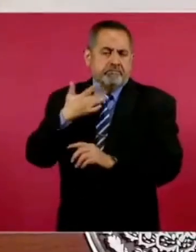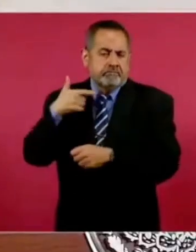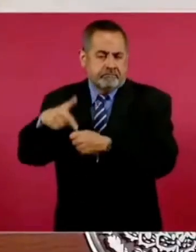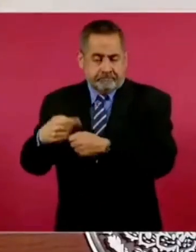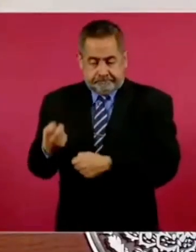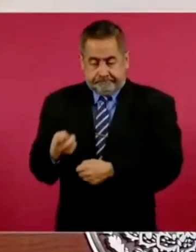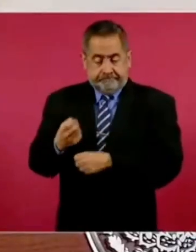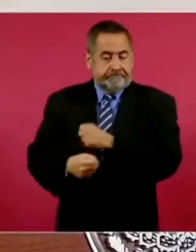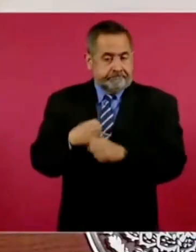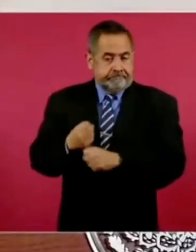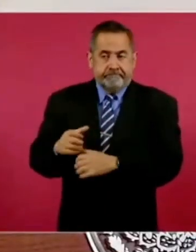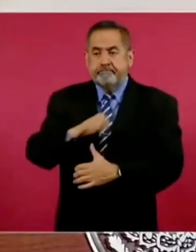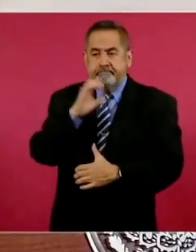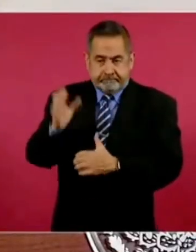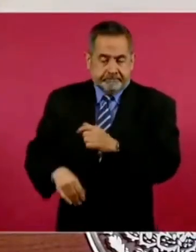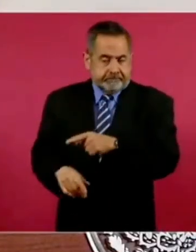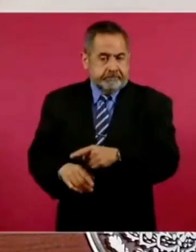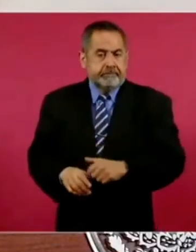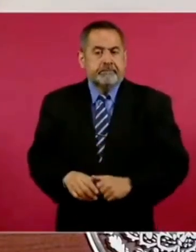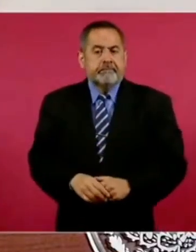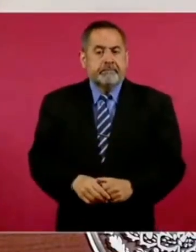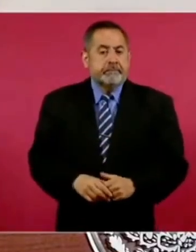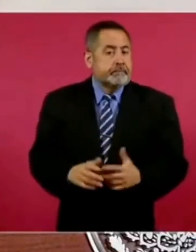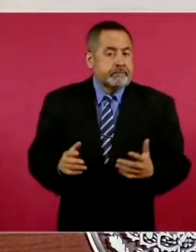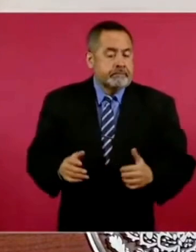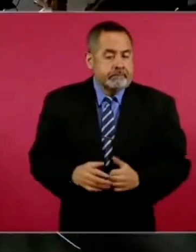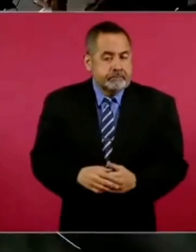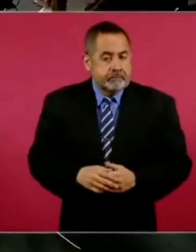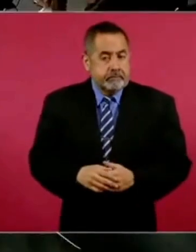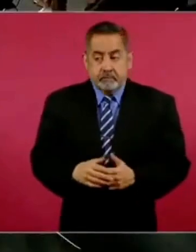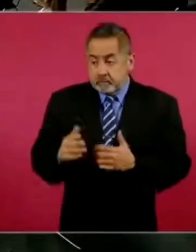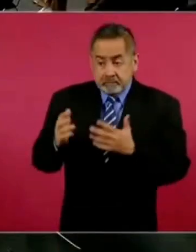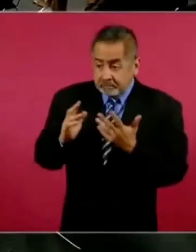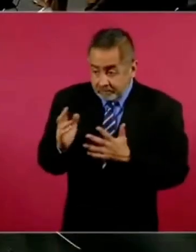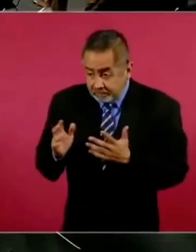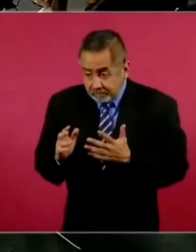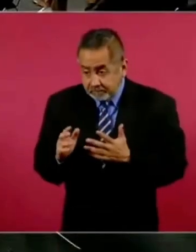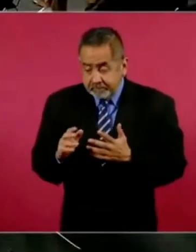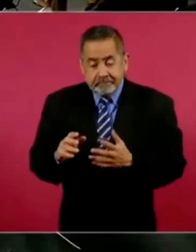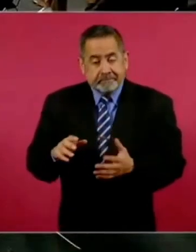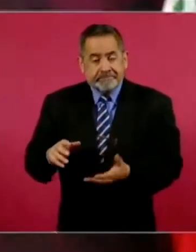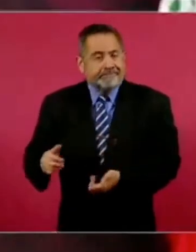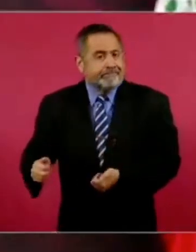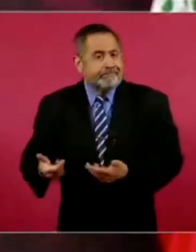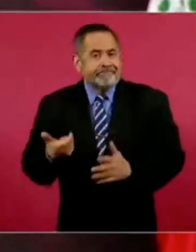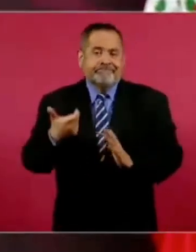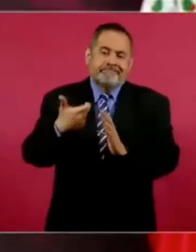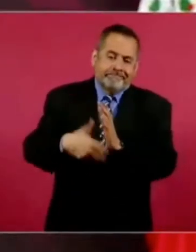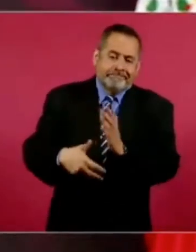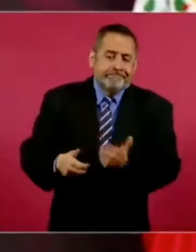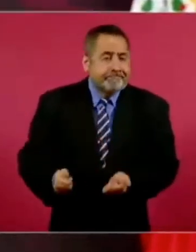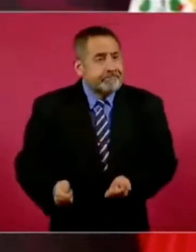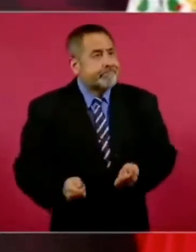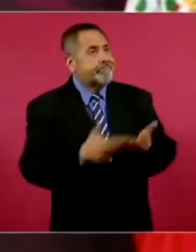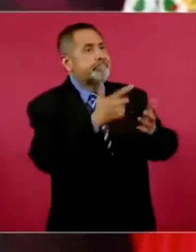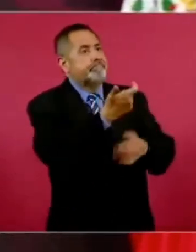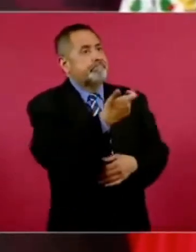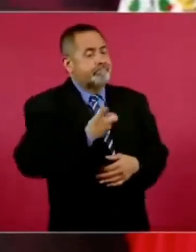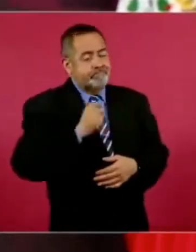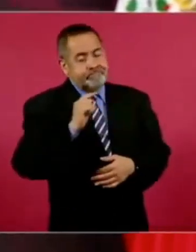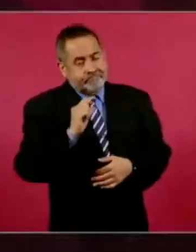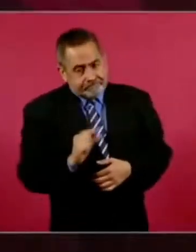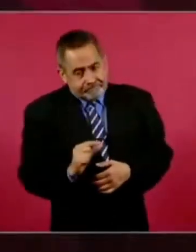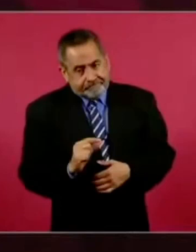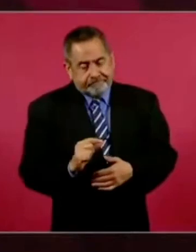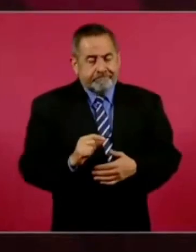porque si no tenemos que vender el combustóleo más barato y también el